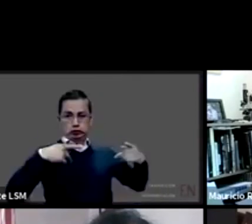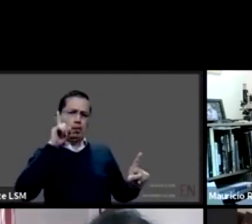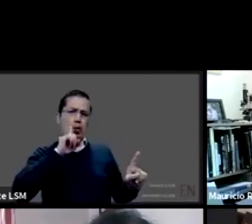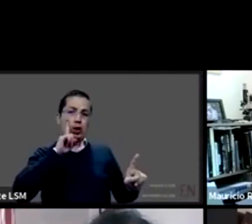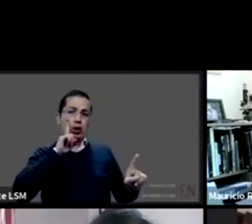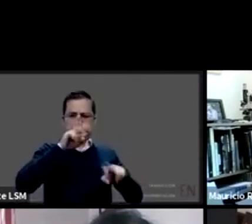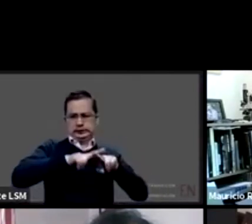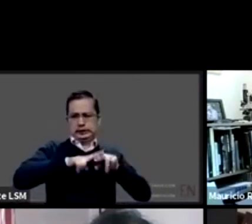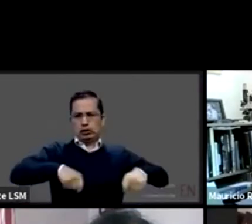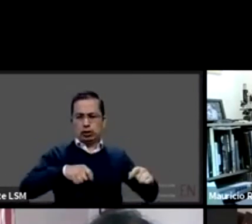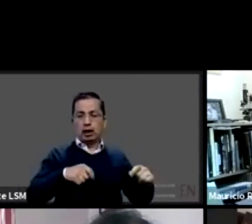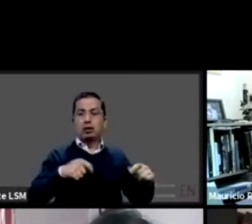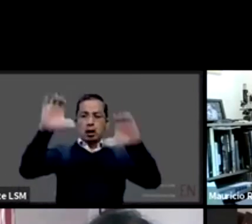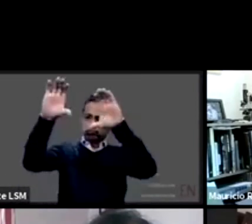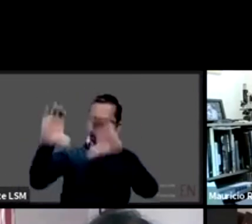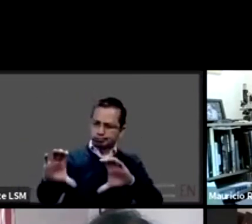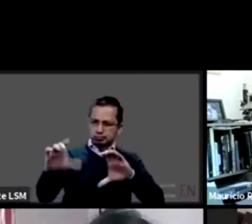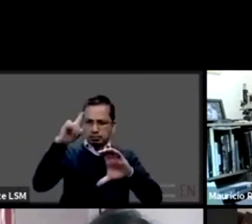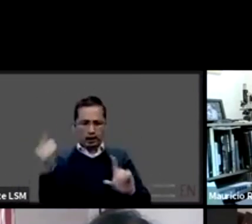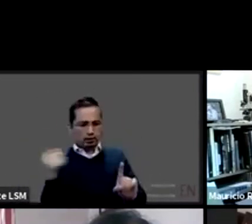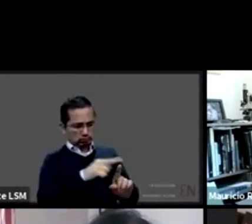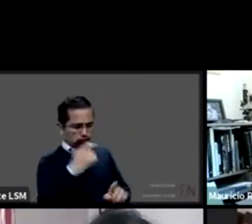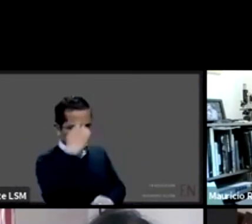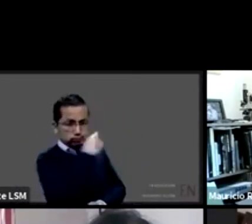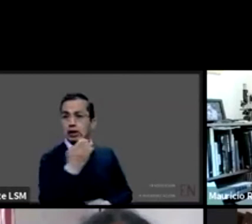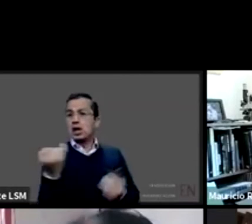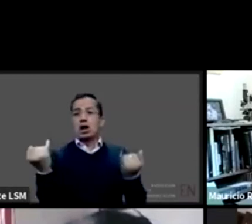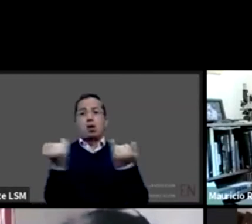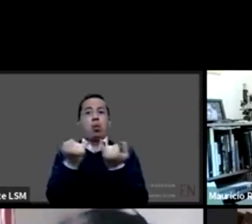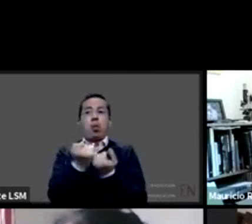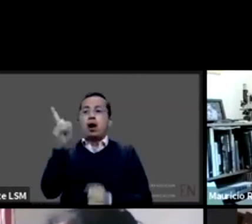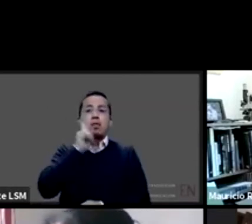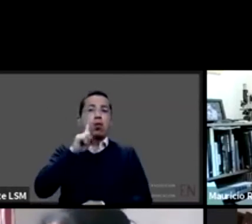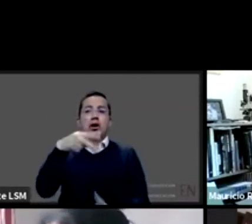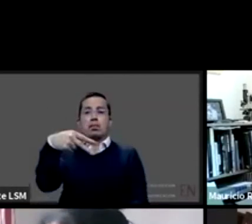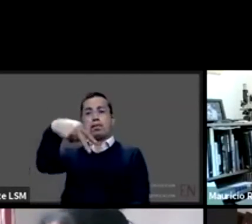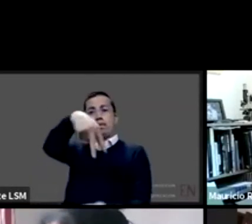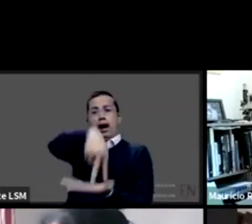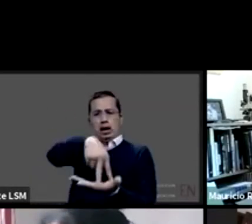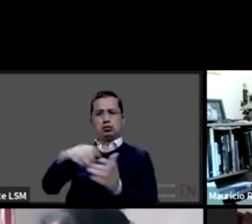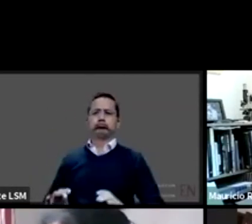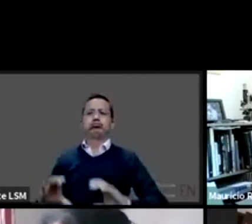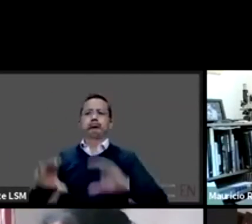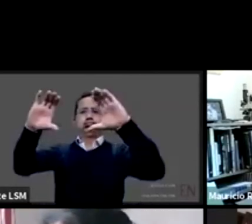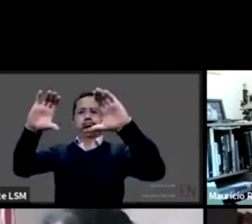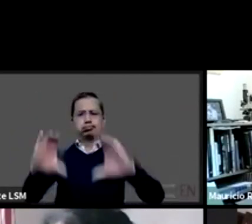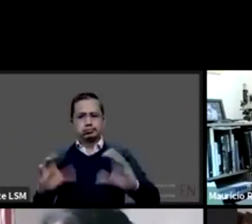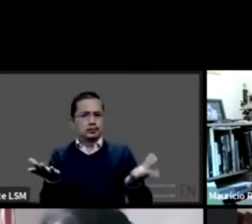igual que una mujer que puede estar parada haciéndose el estudio. Camas de